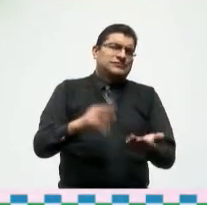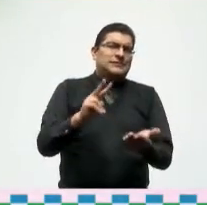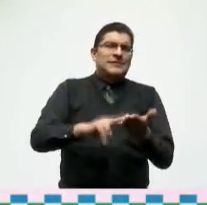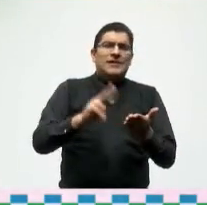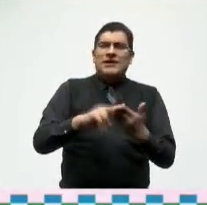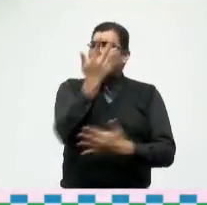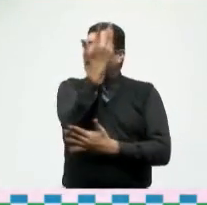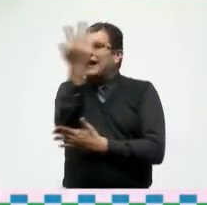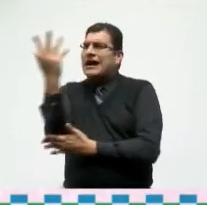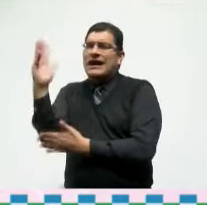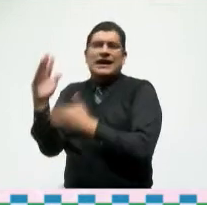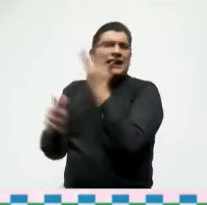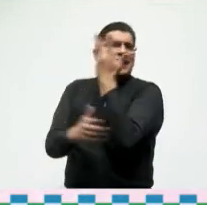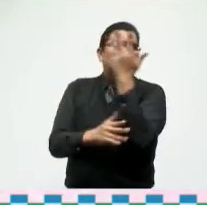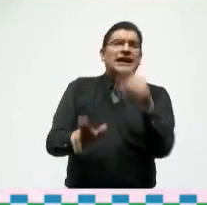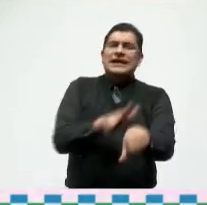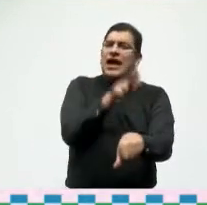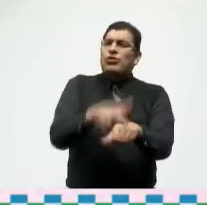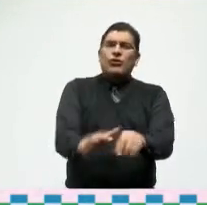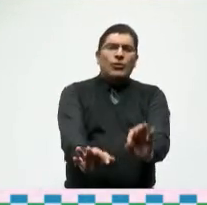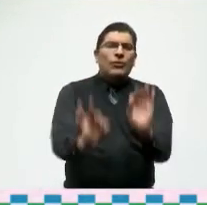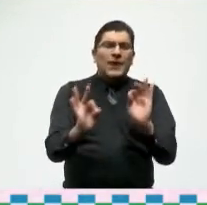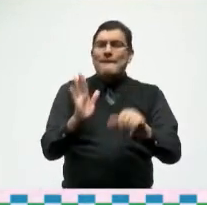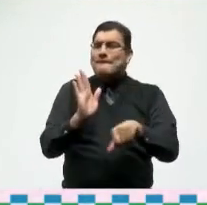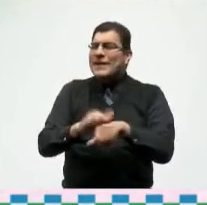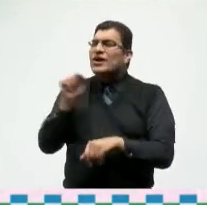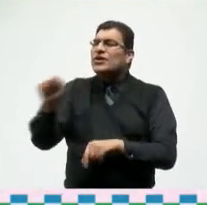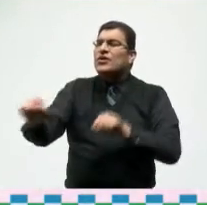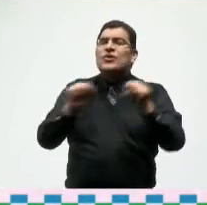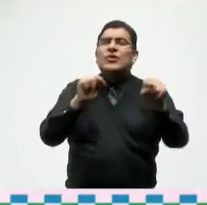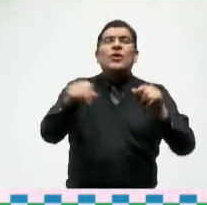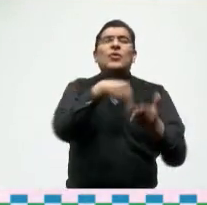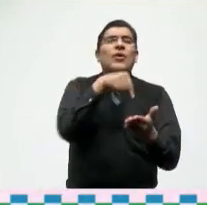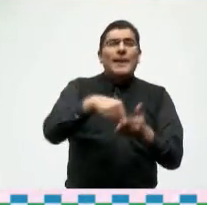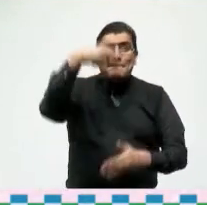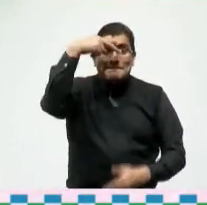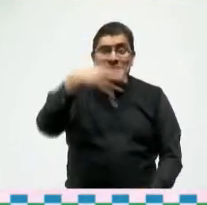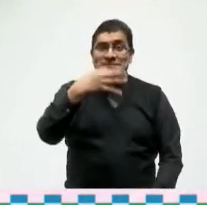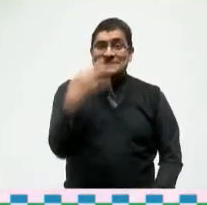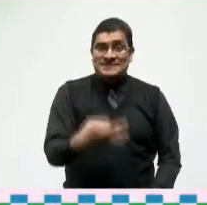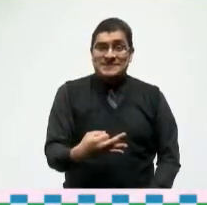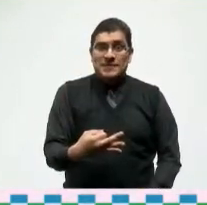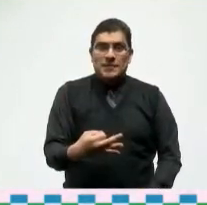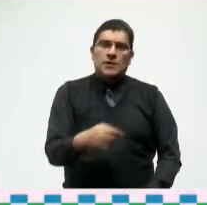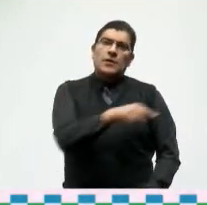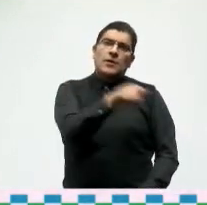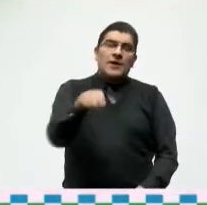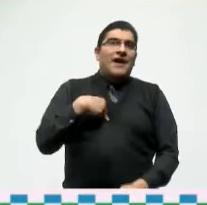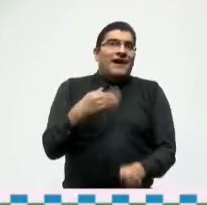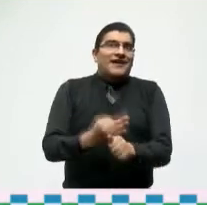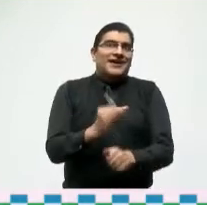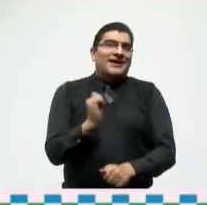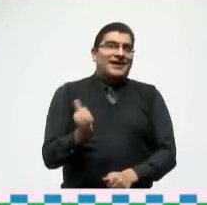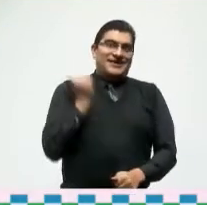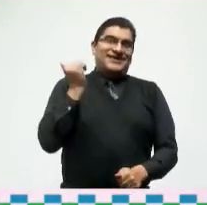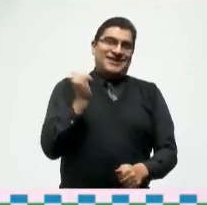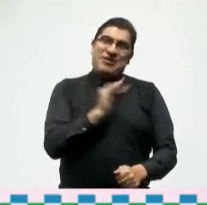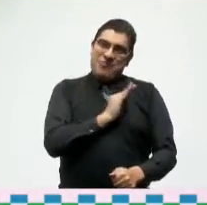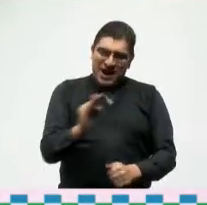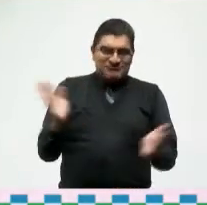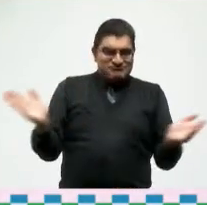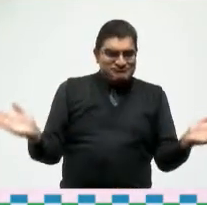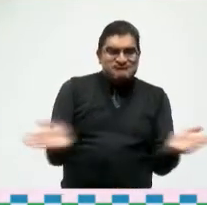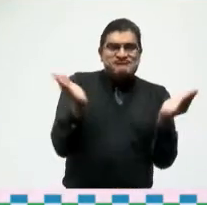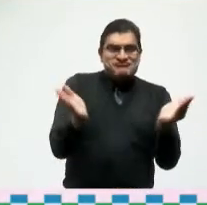natural y mucho más que existe en los rincones mexicanos no perdamos la oportunidad de